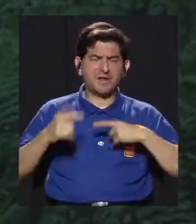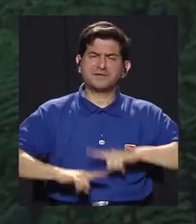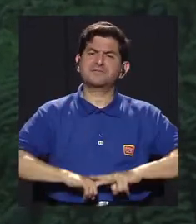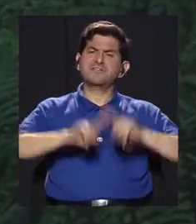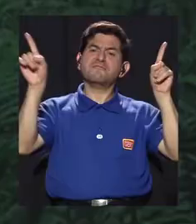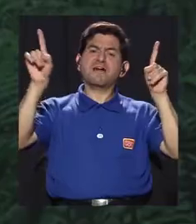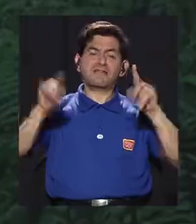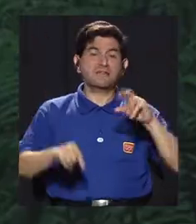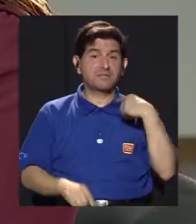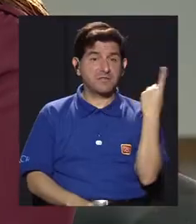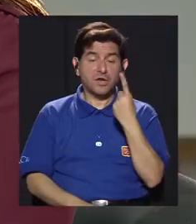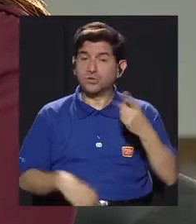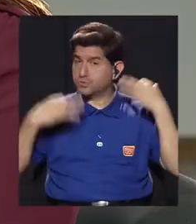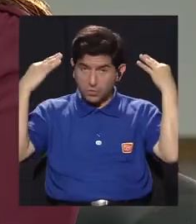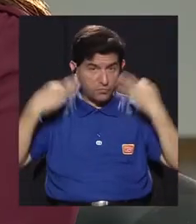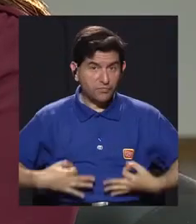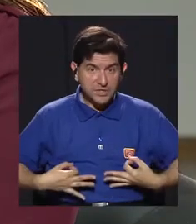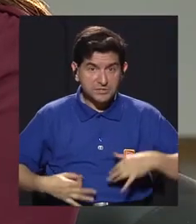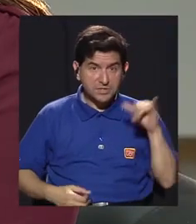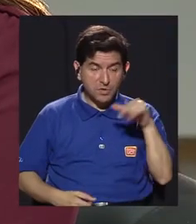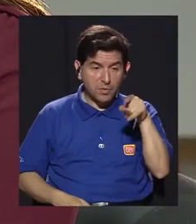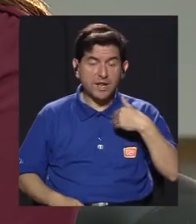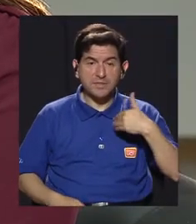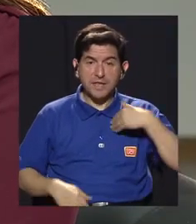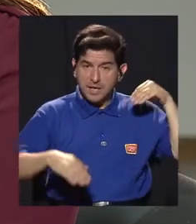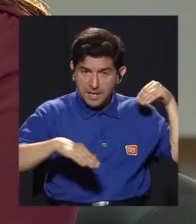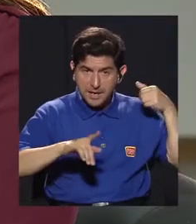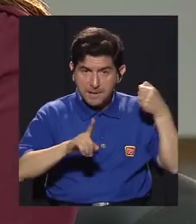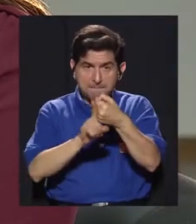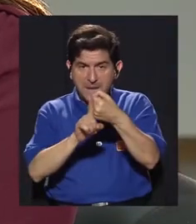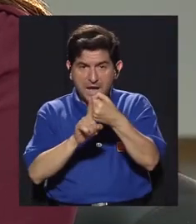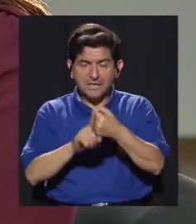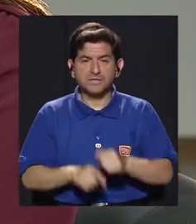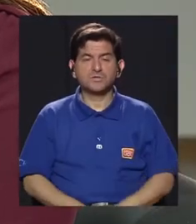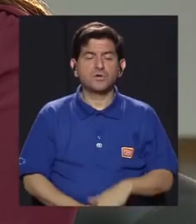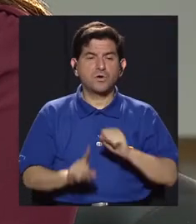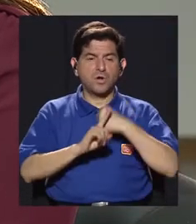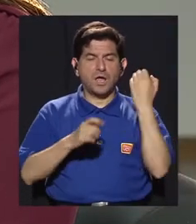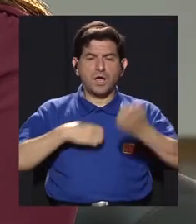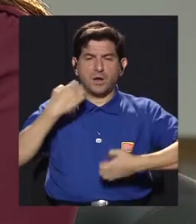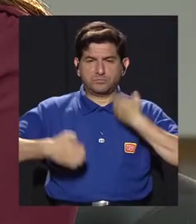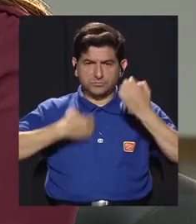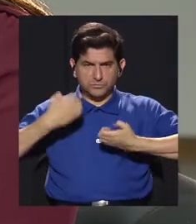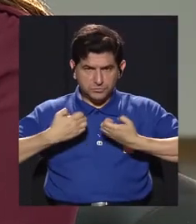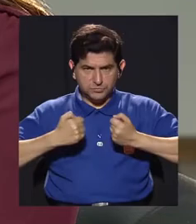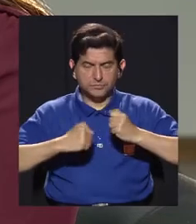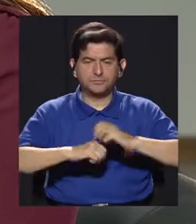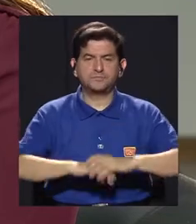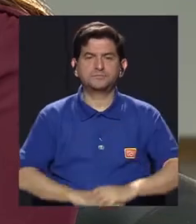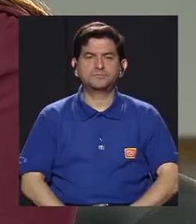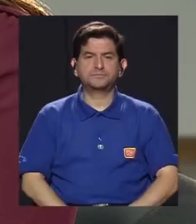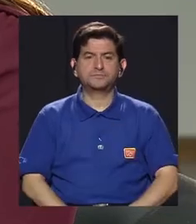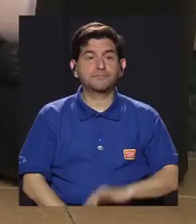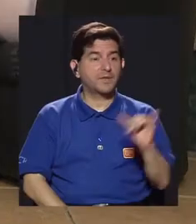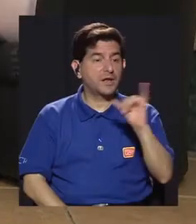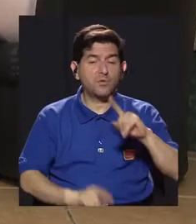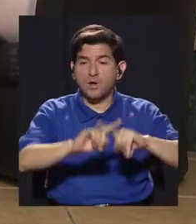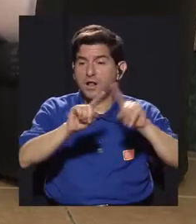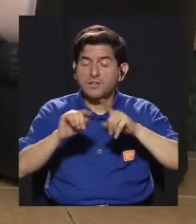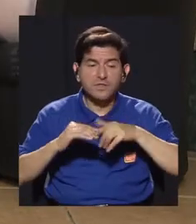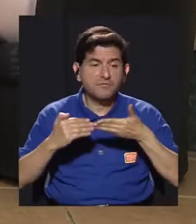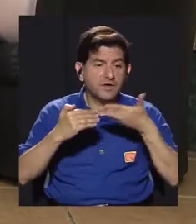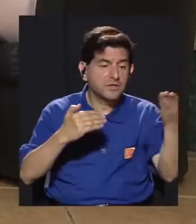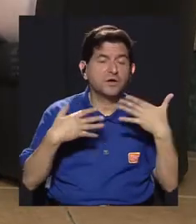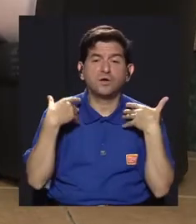se sienten diferentes, no solo a nivel físico, sino que eso tiene un impacto muy fuerte en su estado anímico también, ¿verdad? Y así